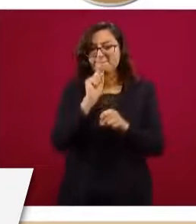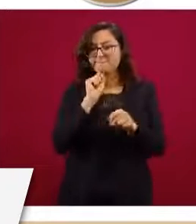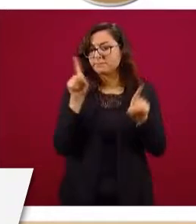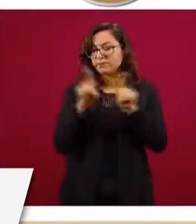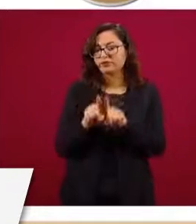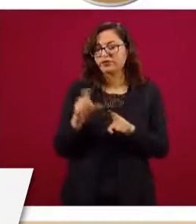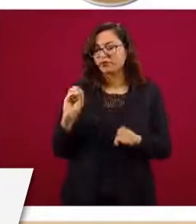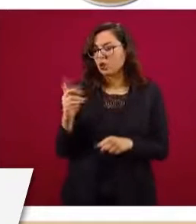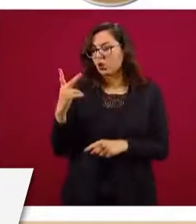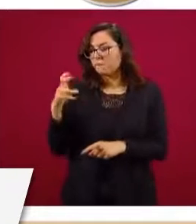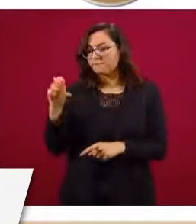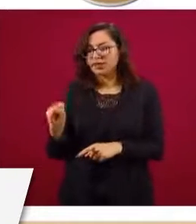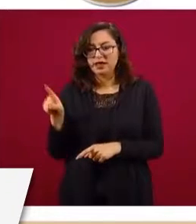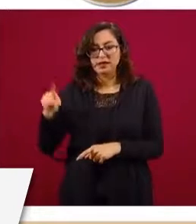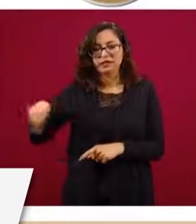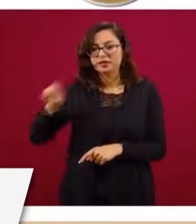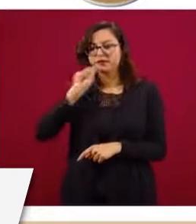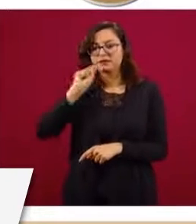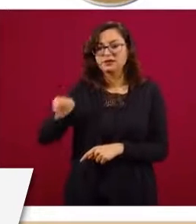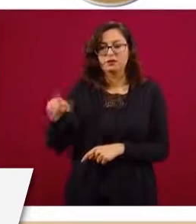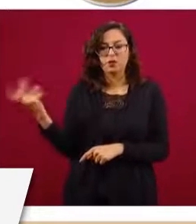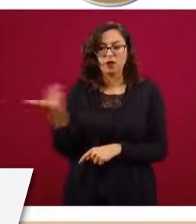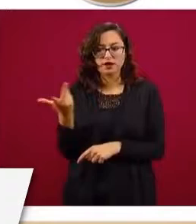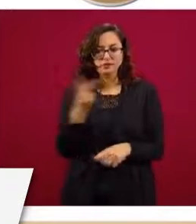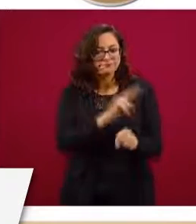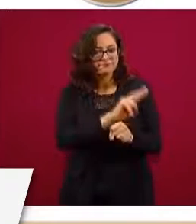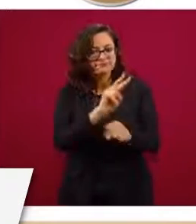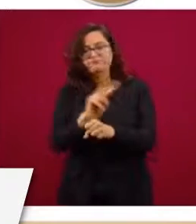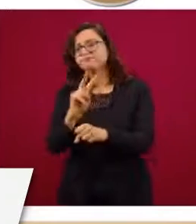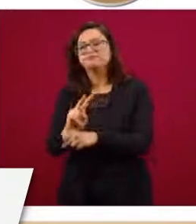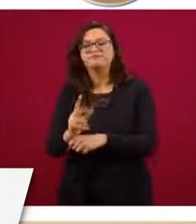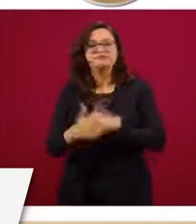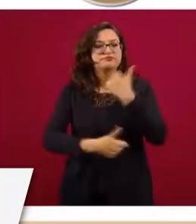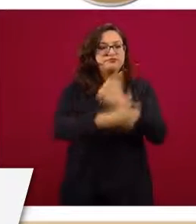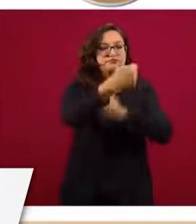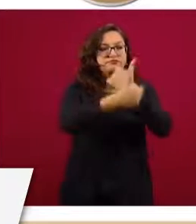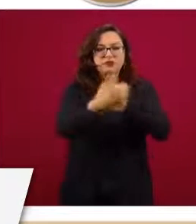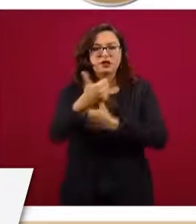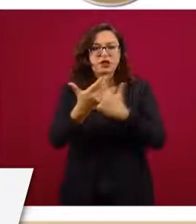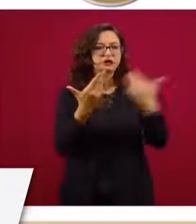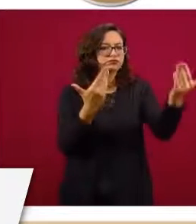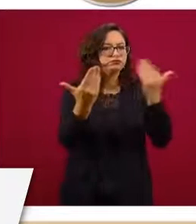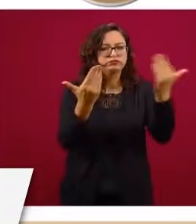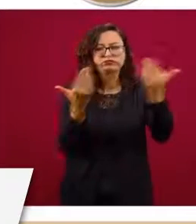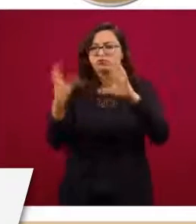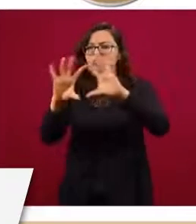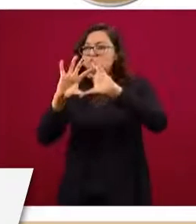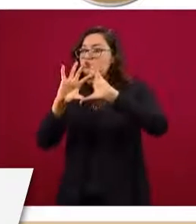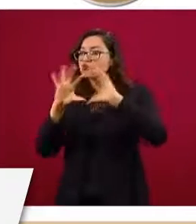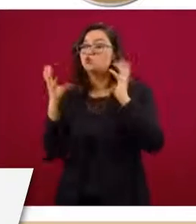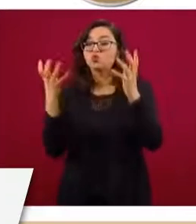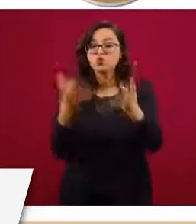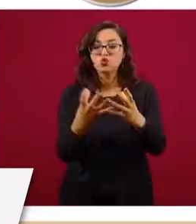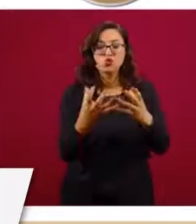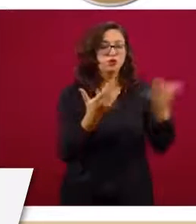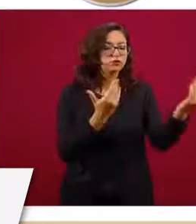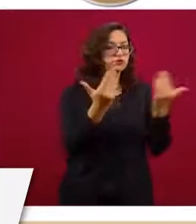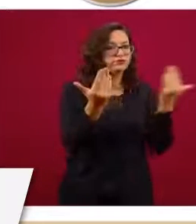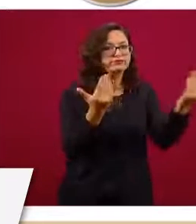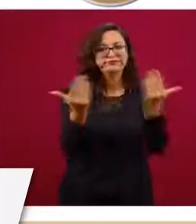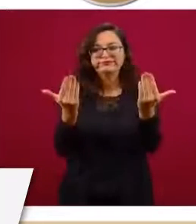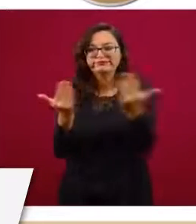Organización Panamericana de la Salud, ellos buscan, hacen el estudio de mercado más completo del mundo. O sea, ninguna agencia del mundo,